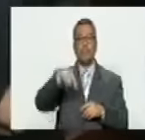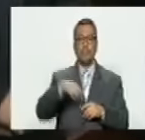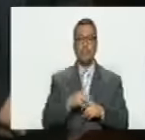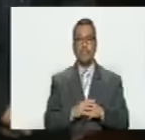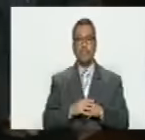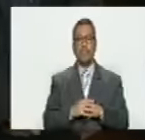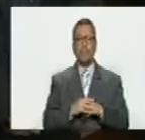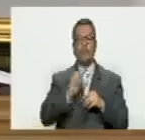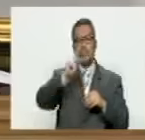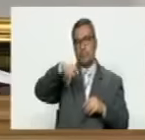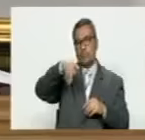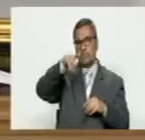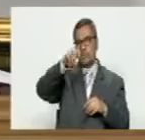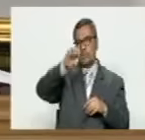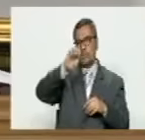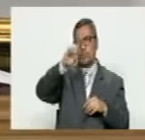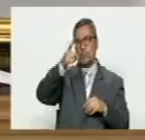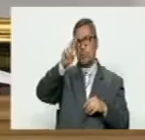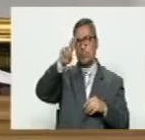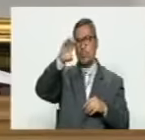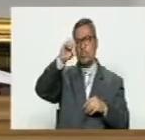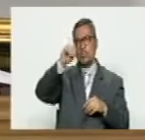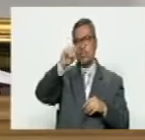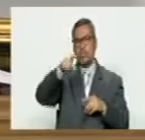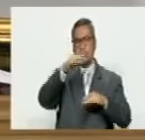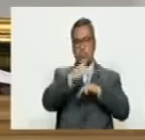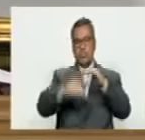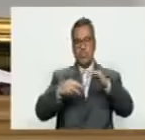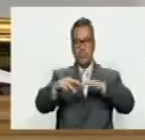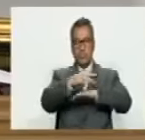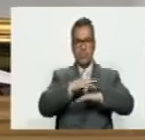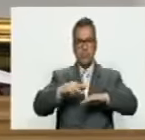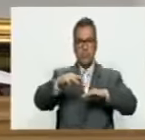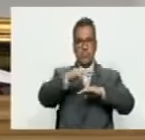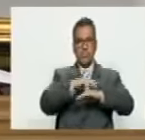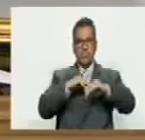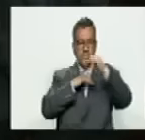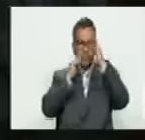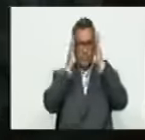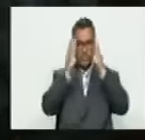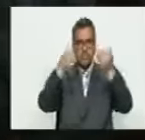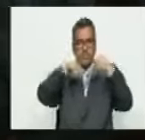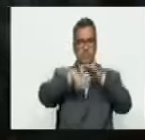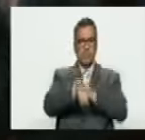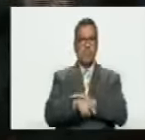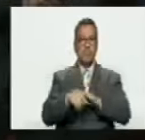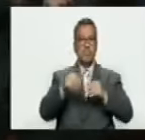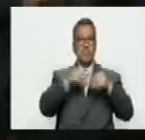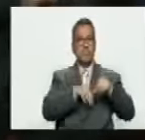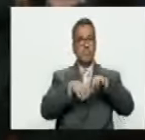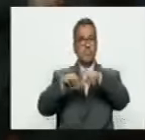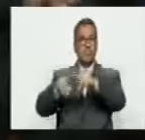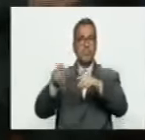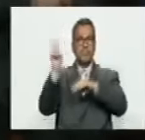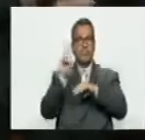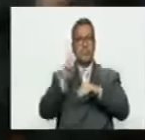pedro antonio sazone garcía viceministro de atención de atención para la migración venezolana